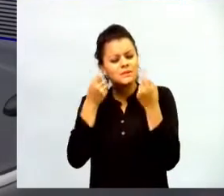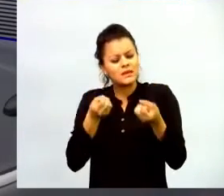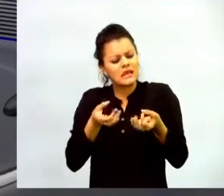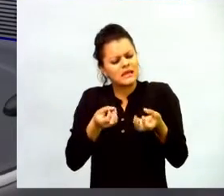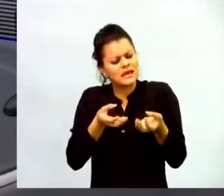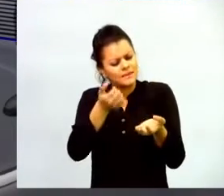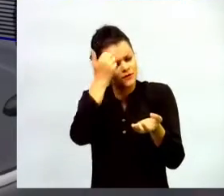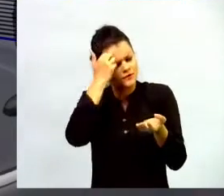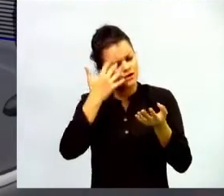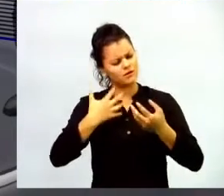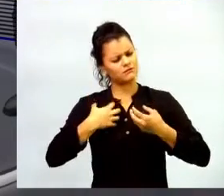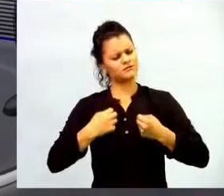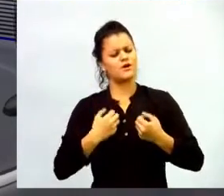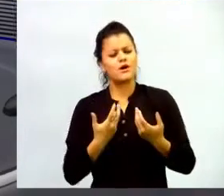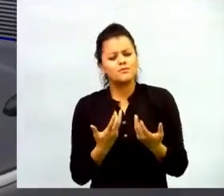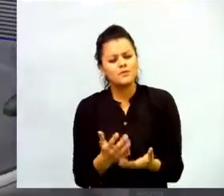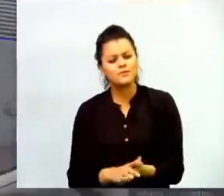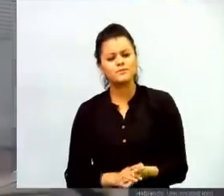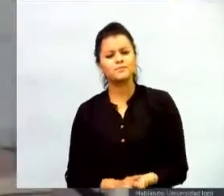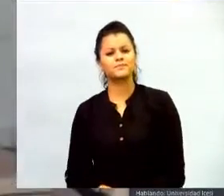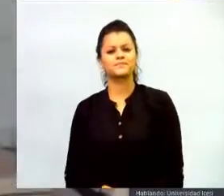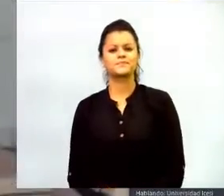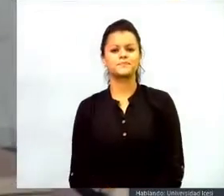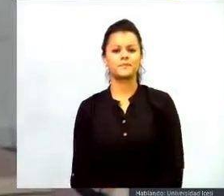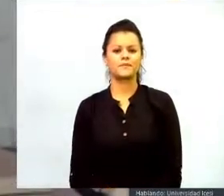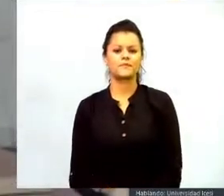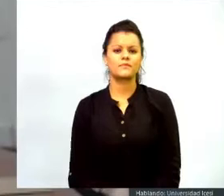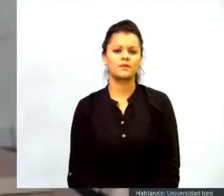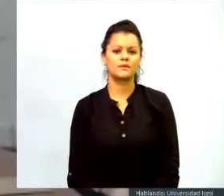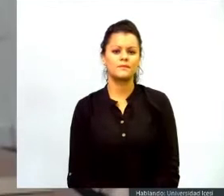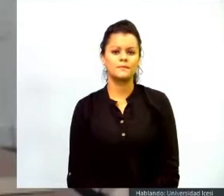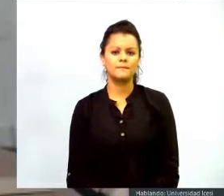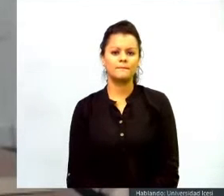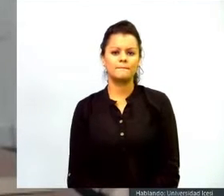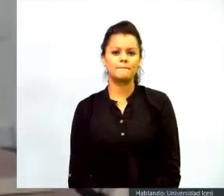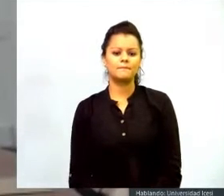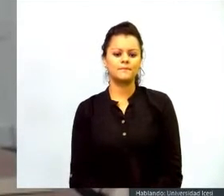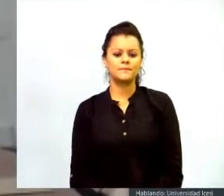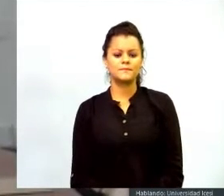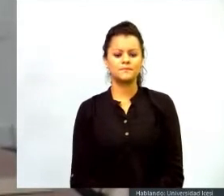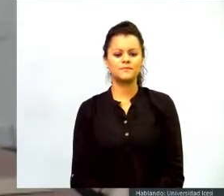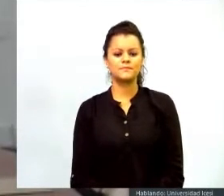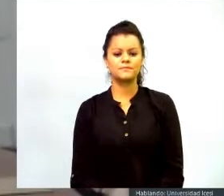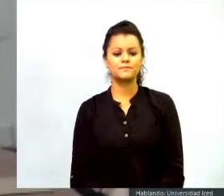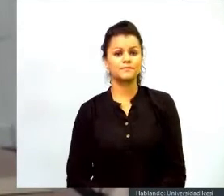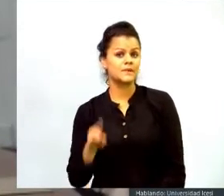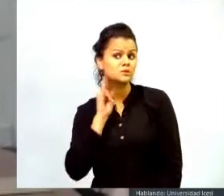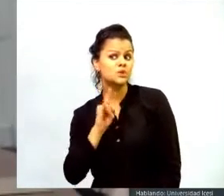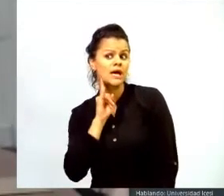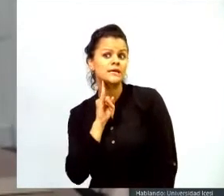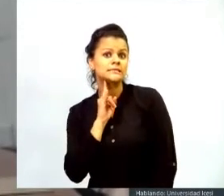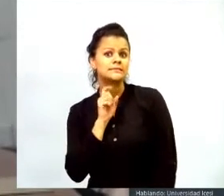bueno lo último que hemos escuchan